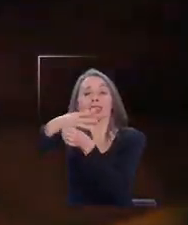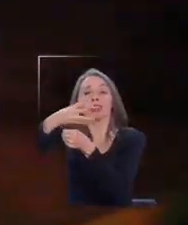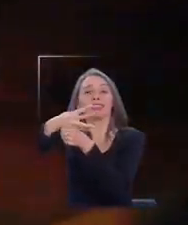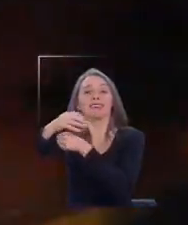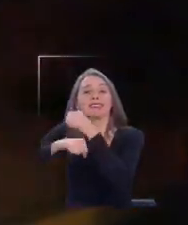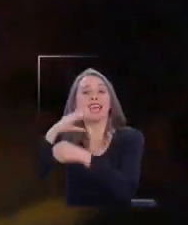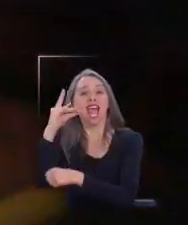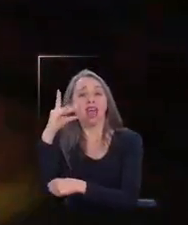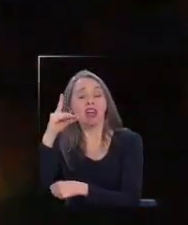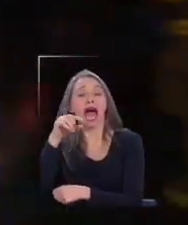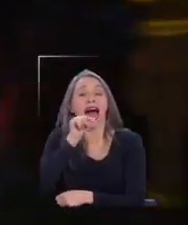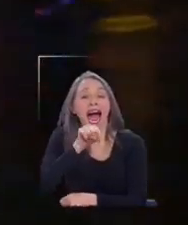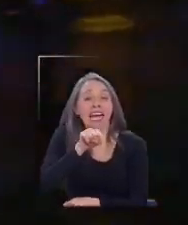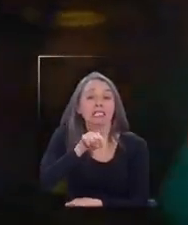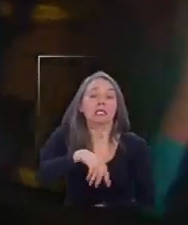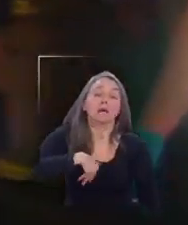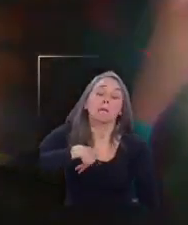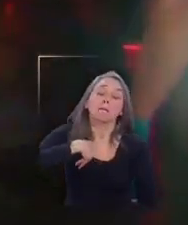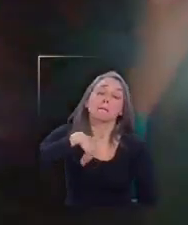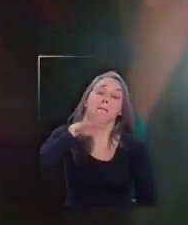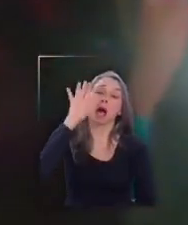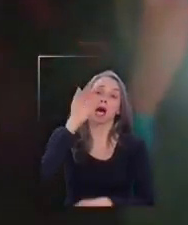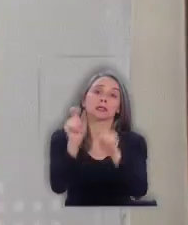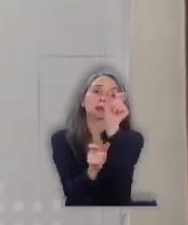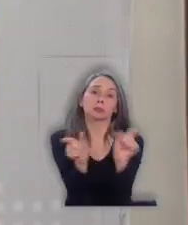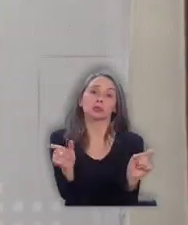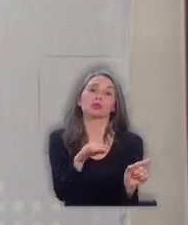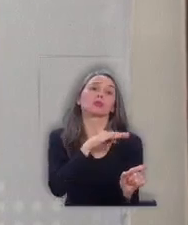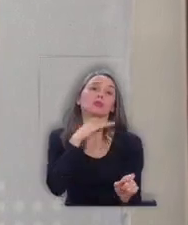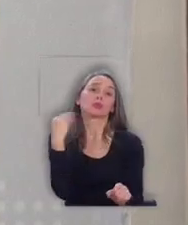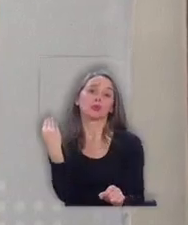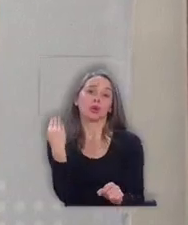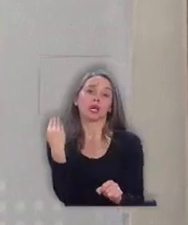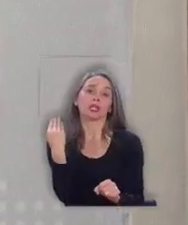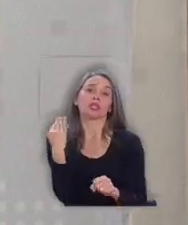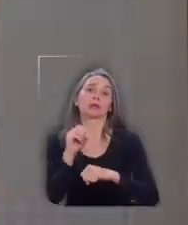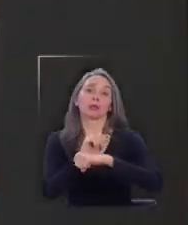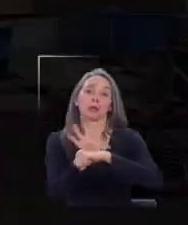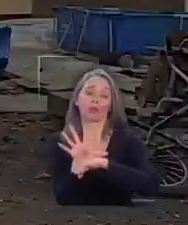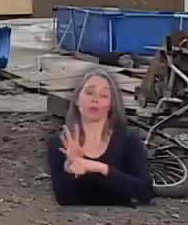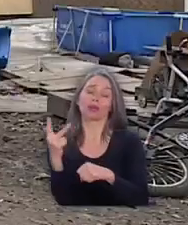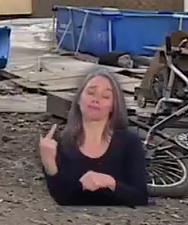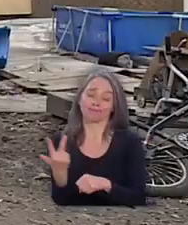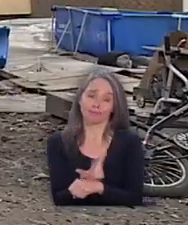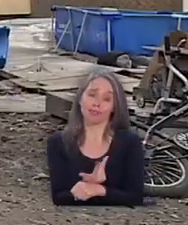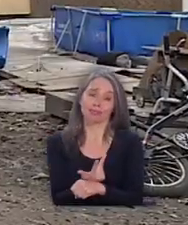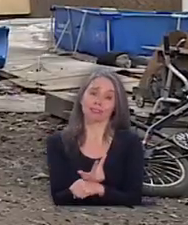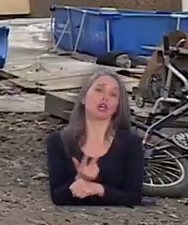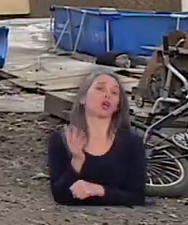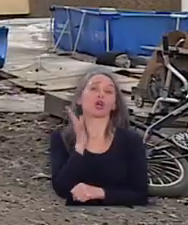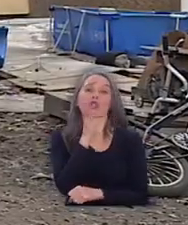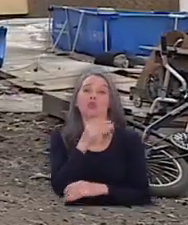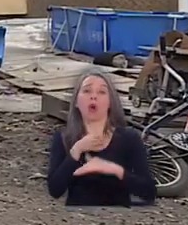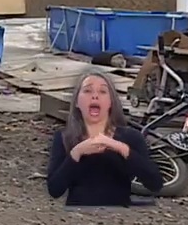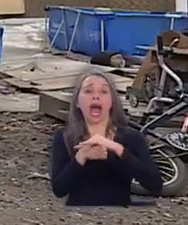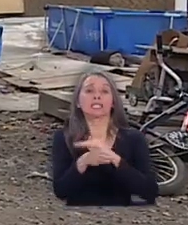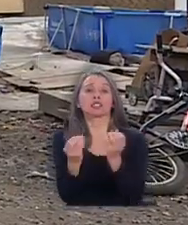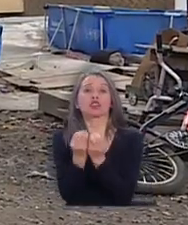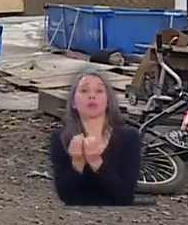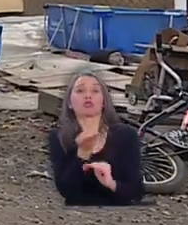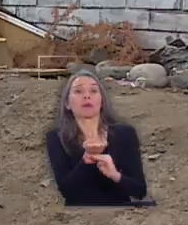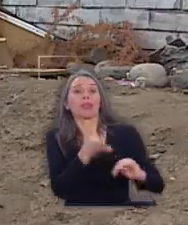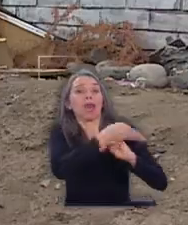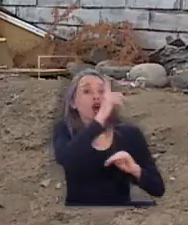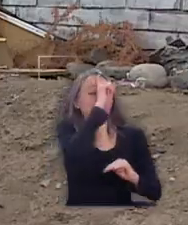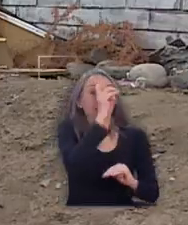es donde se concentra el mayor número de casos de fallecidos, desgraciadamente. La falta de acceso por alta demanda o